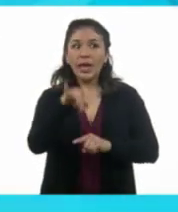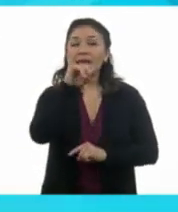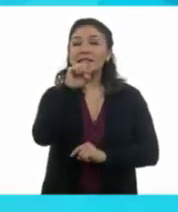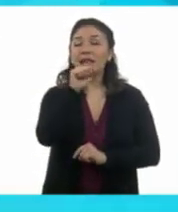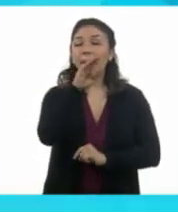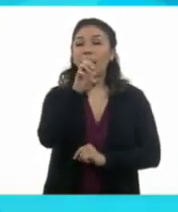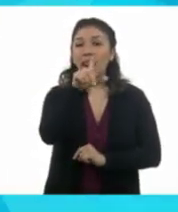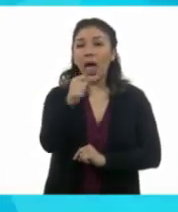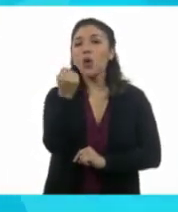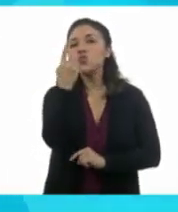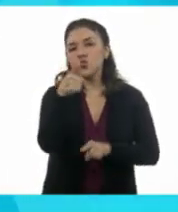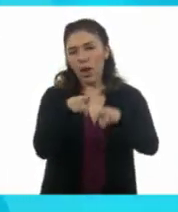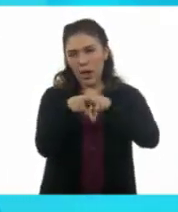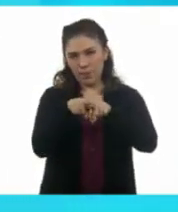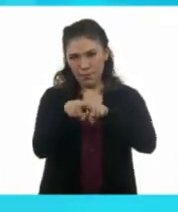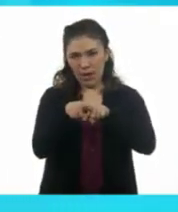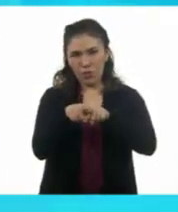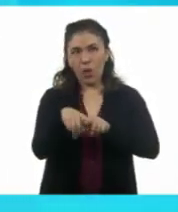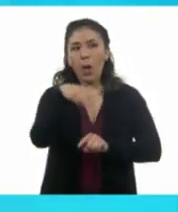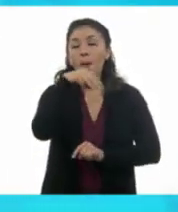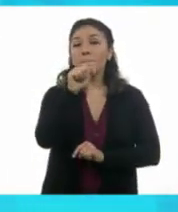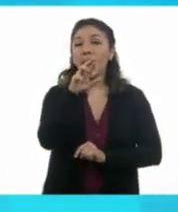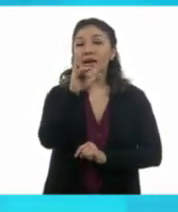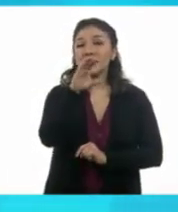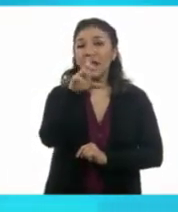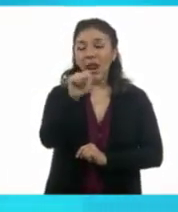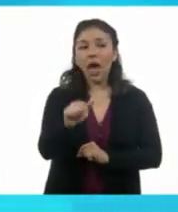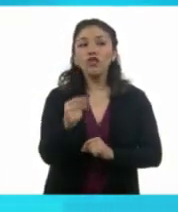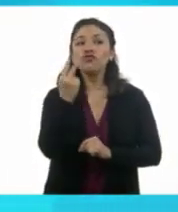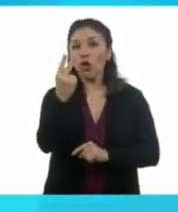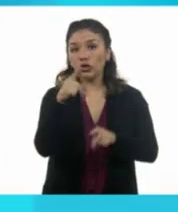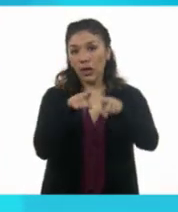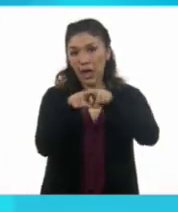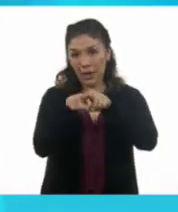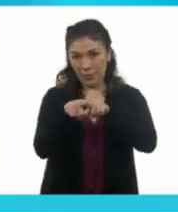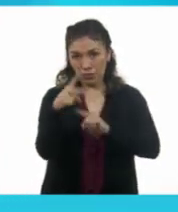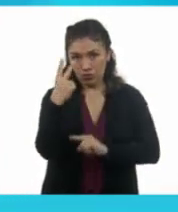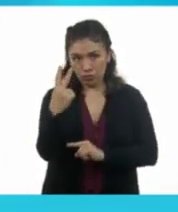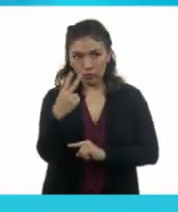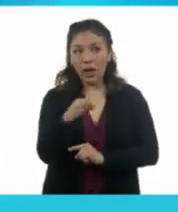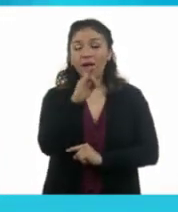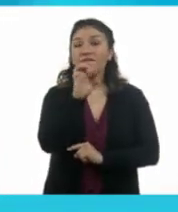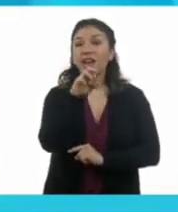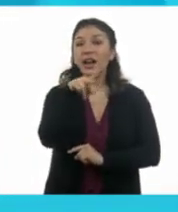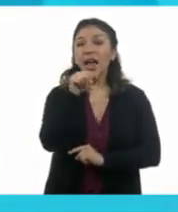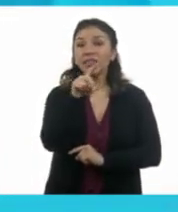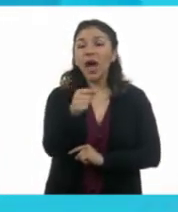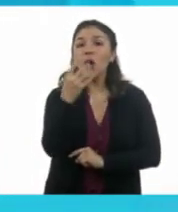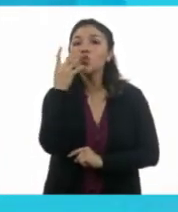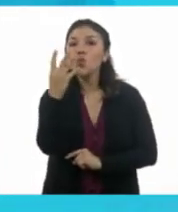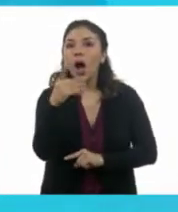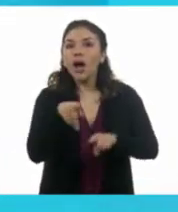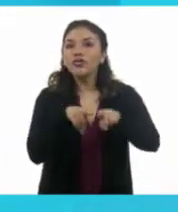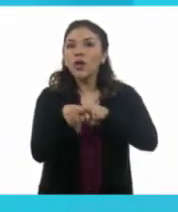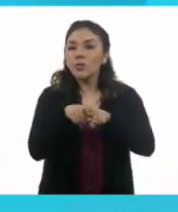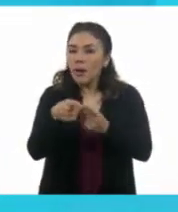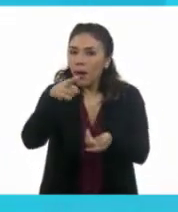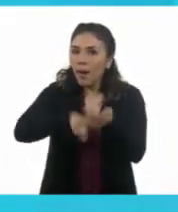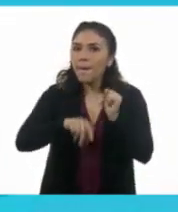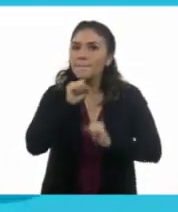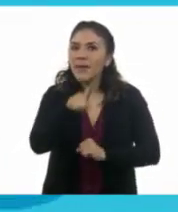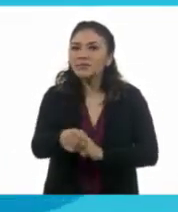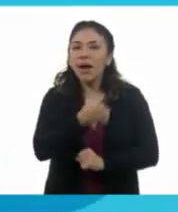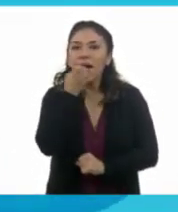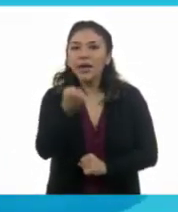Isabela. Uno. Marisela. Dos hermanos. Y Fernanda. Y cuatro hermanos en la misma